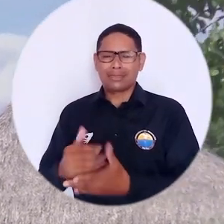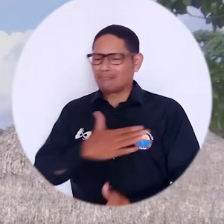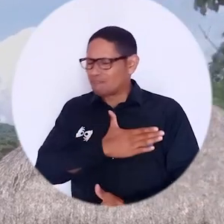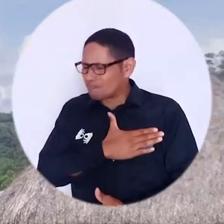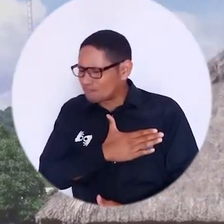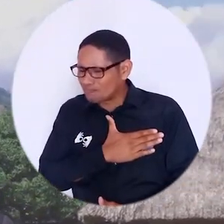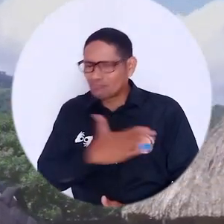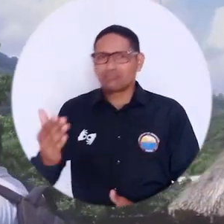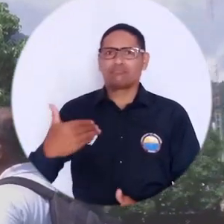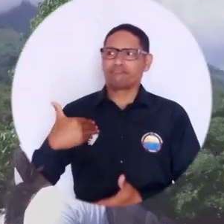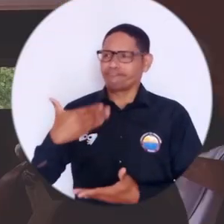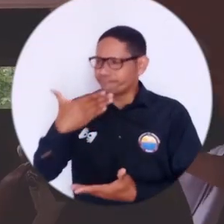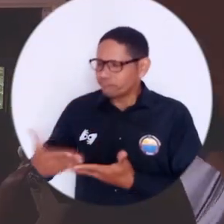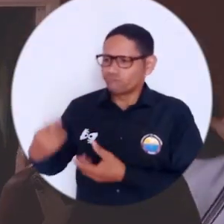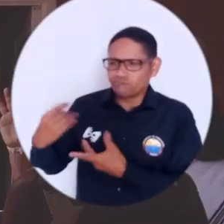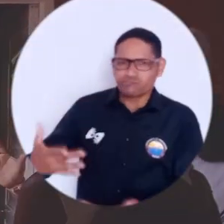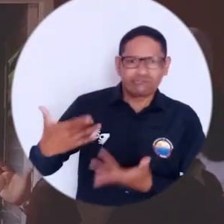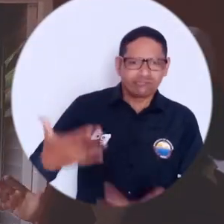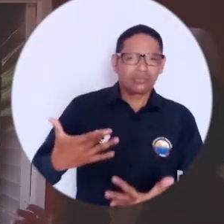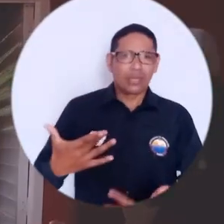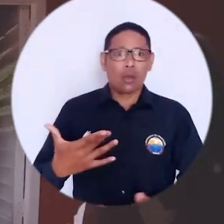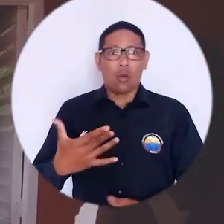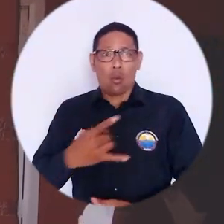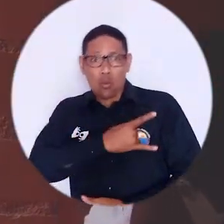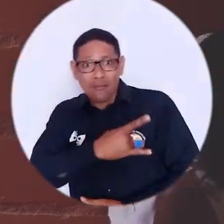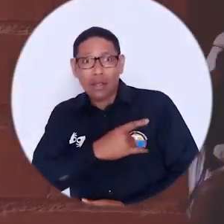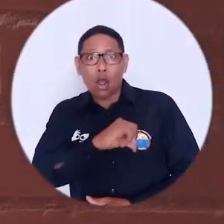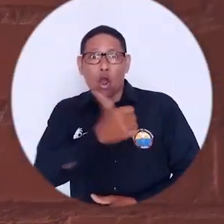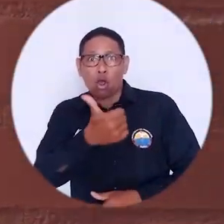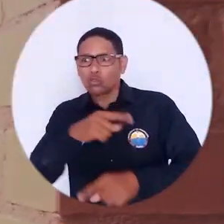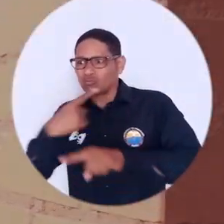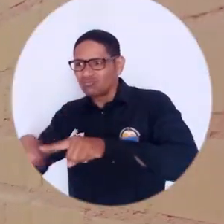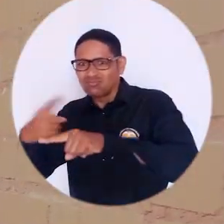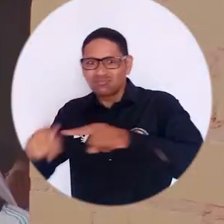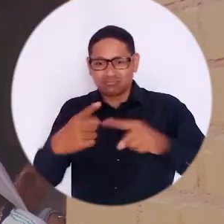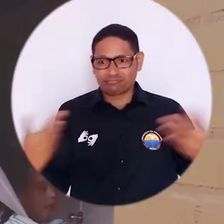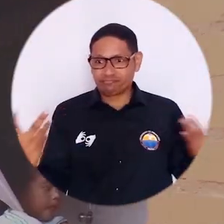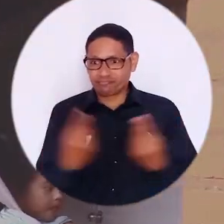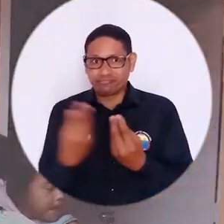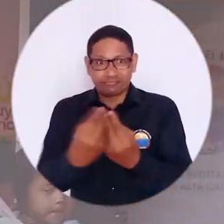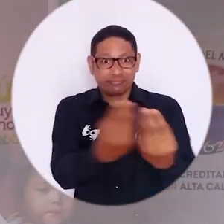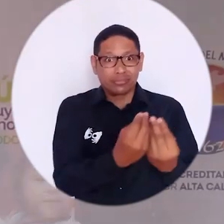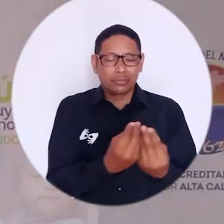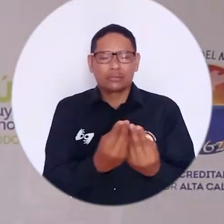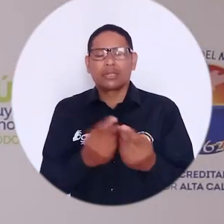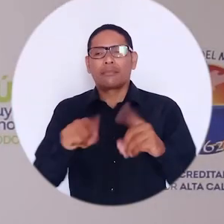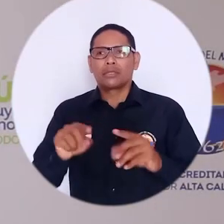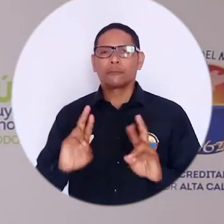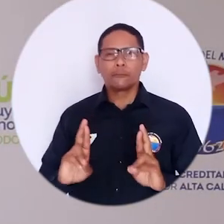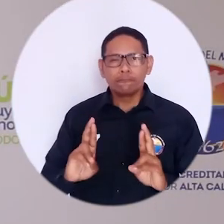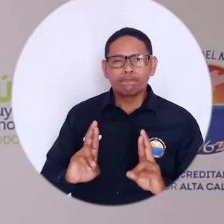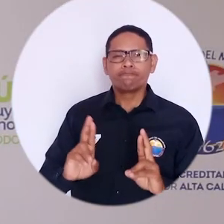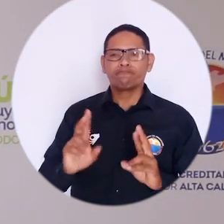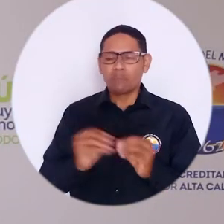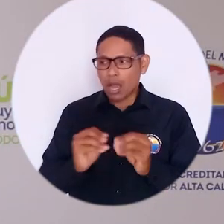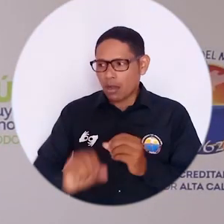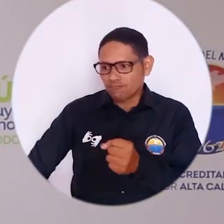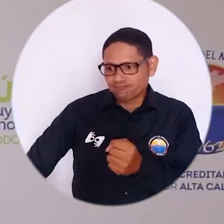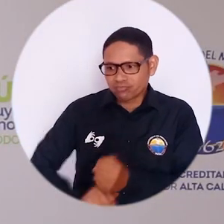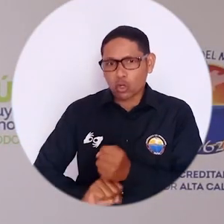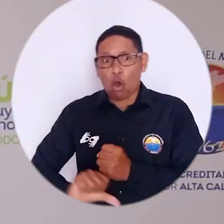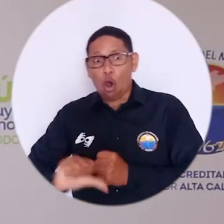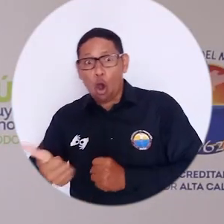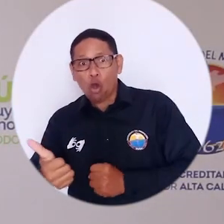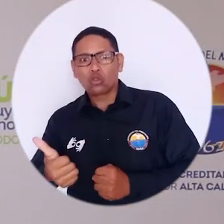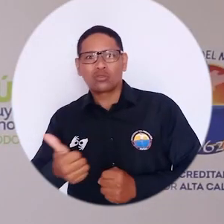trabajo conjunto entre la Universidad y otros actores. Así que esperamos que esto también sea un impulso para que otras entidades